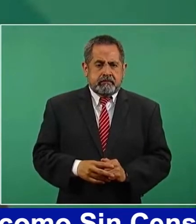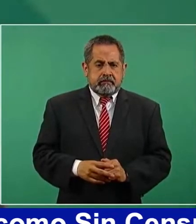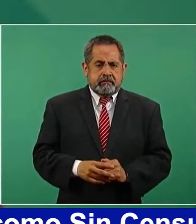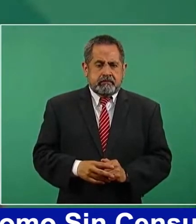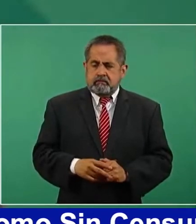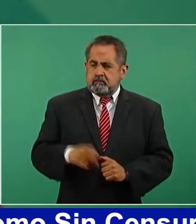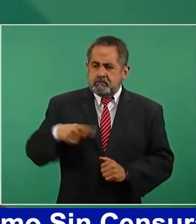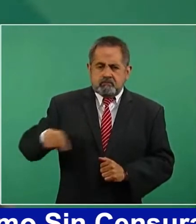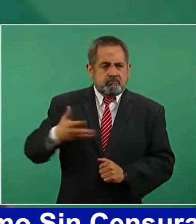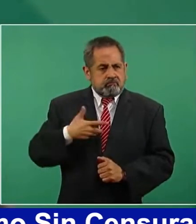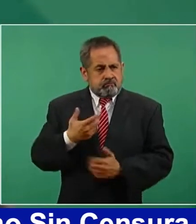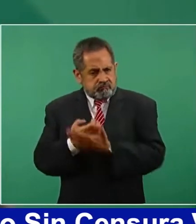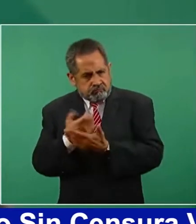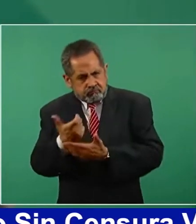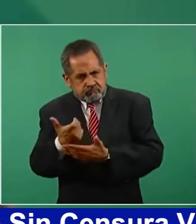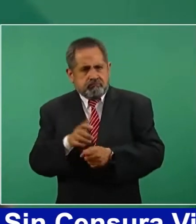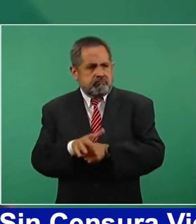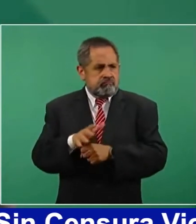económico, social,